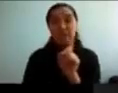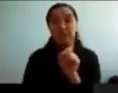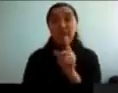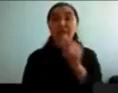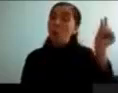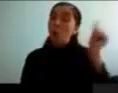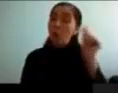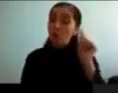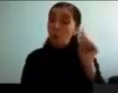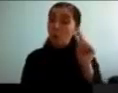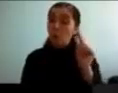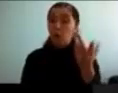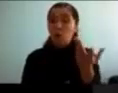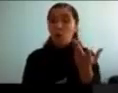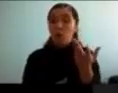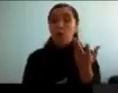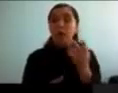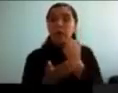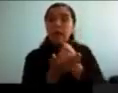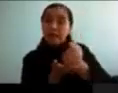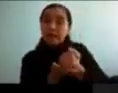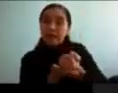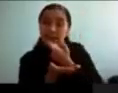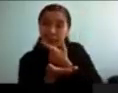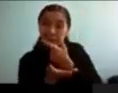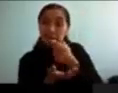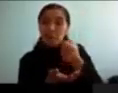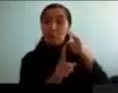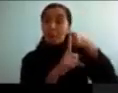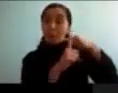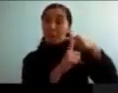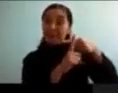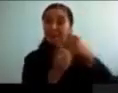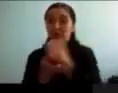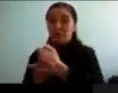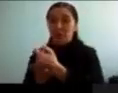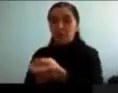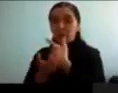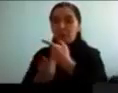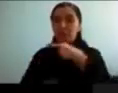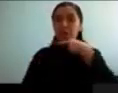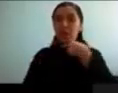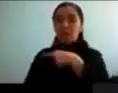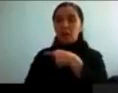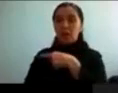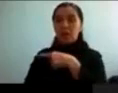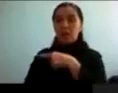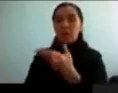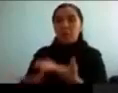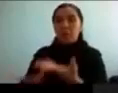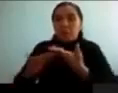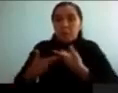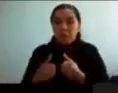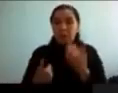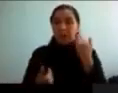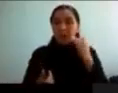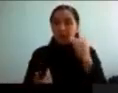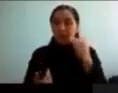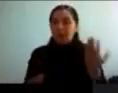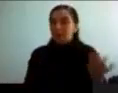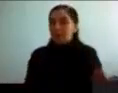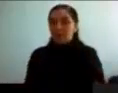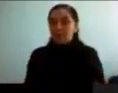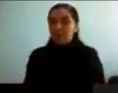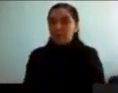ejemplo, hoy día si el tratamiento está generando un efecto positivo o negativo en el desarrollo de este niño. Lo interesante es que este marcador